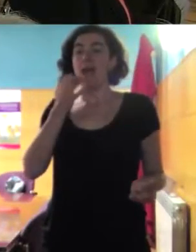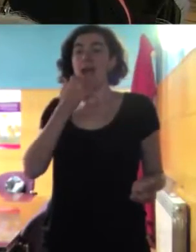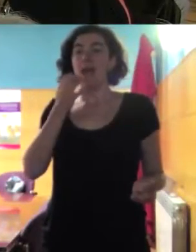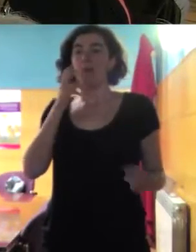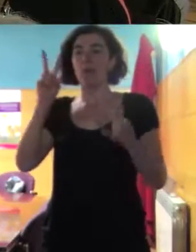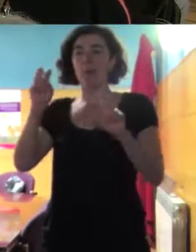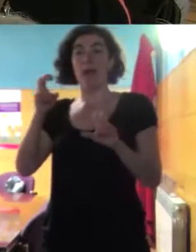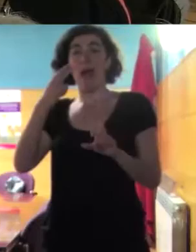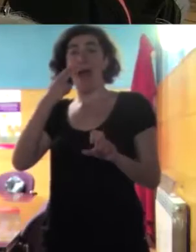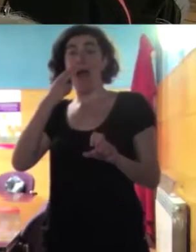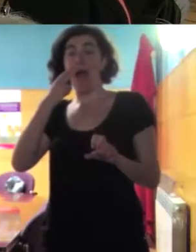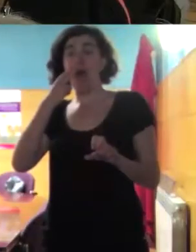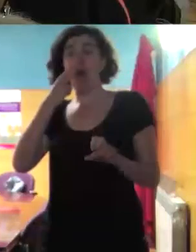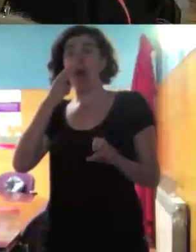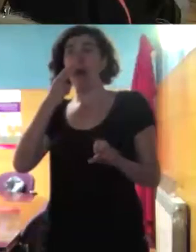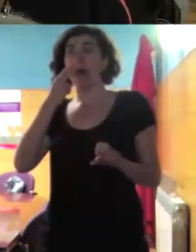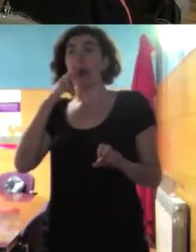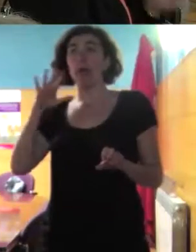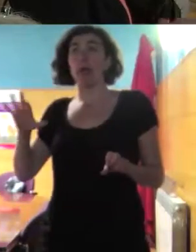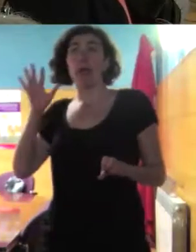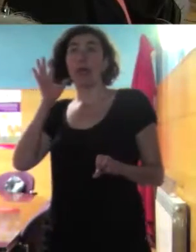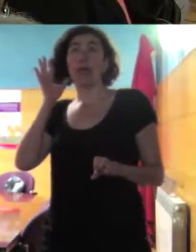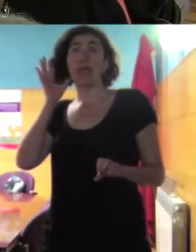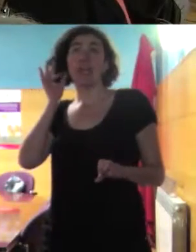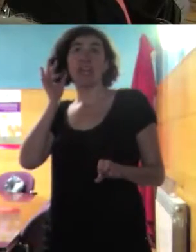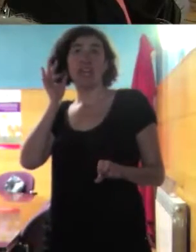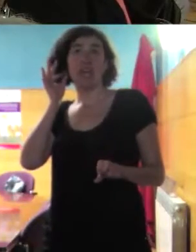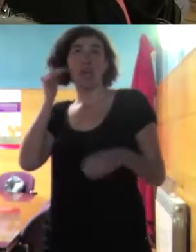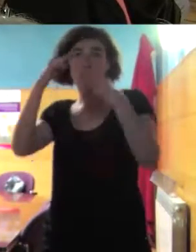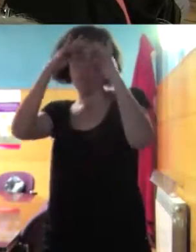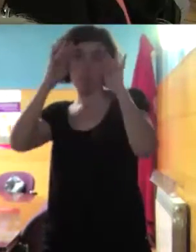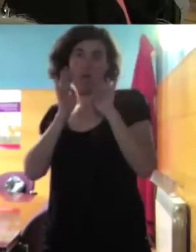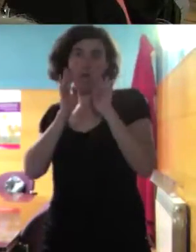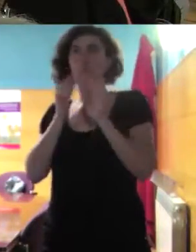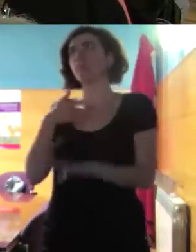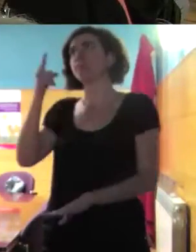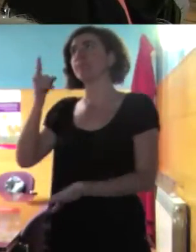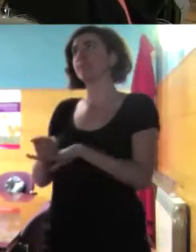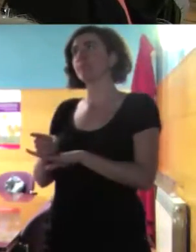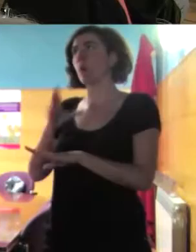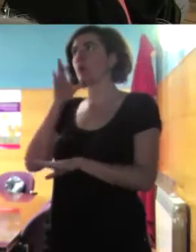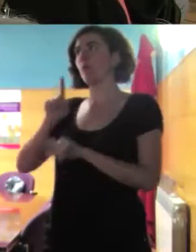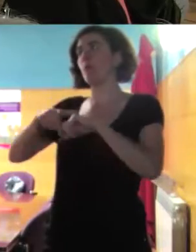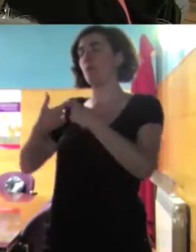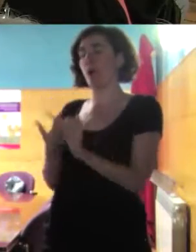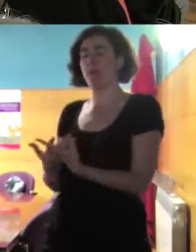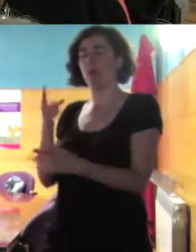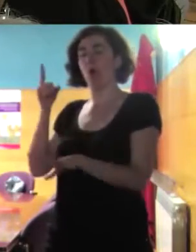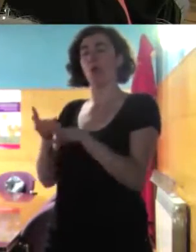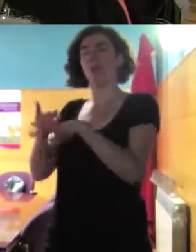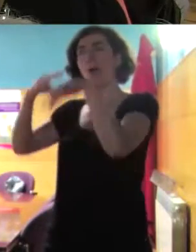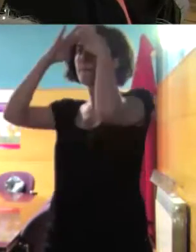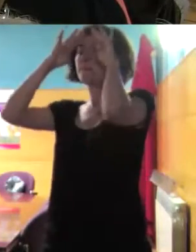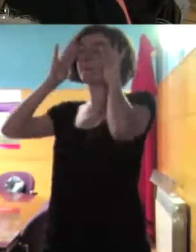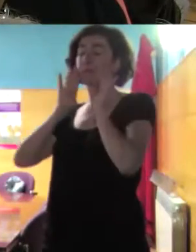asunto como de imposición que es esa niña pues está obligada por su familia a llevar el velo por